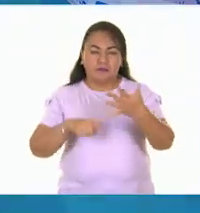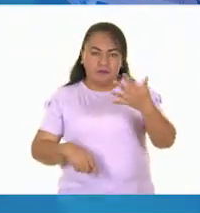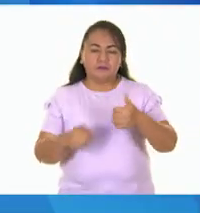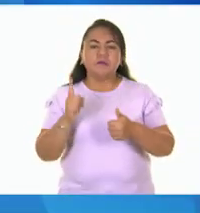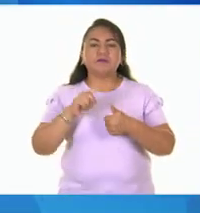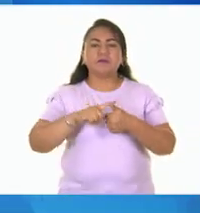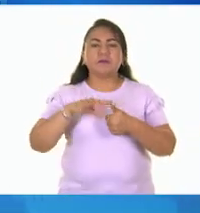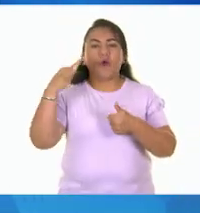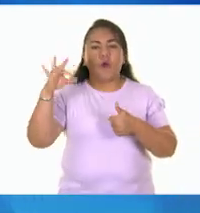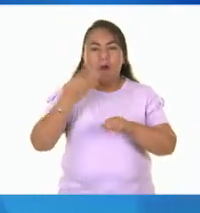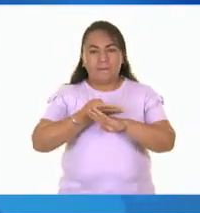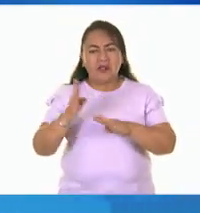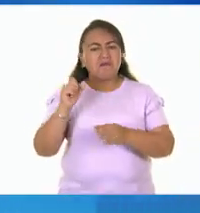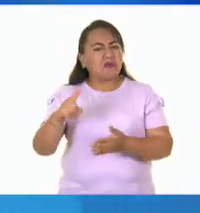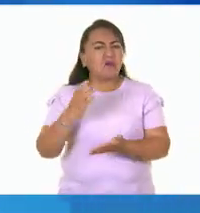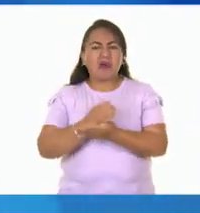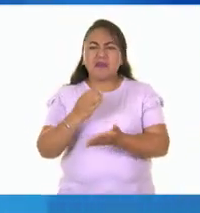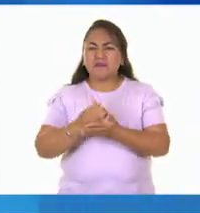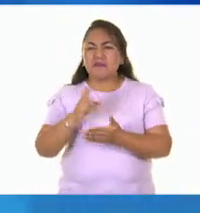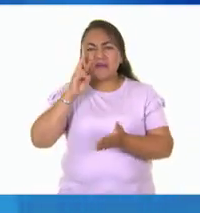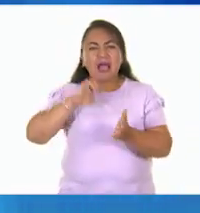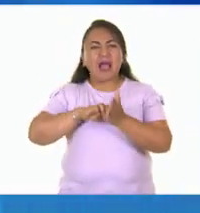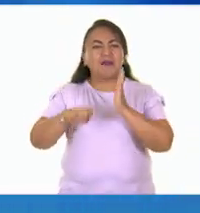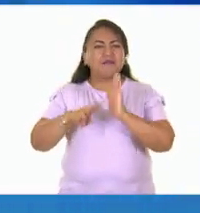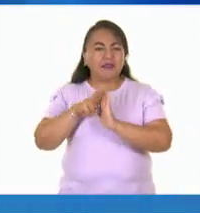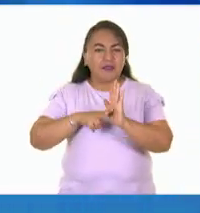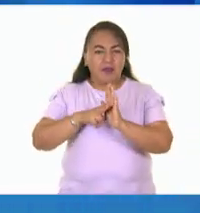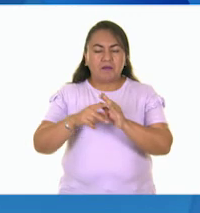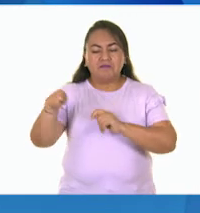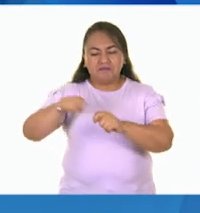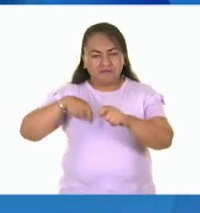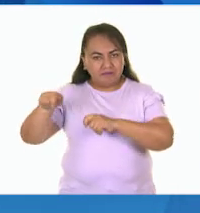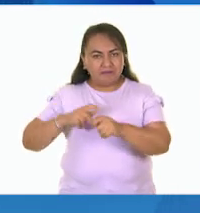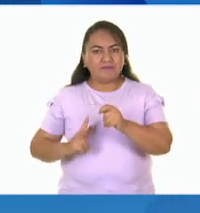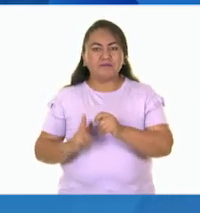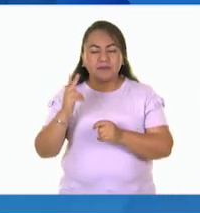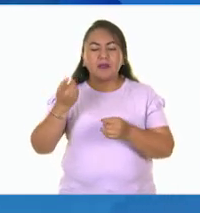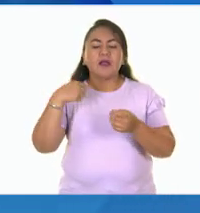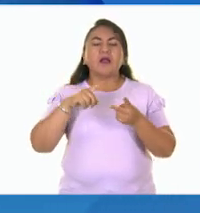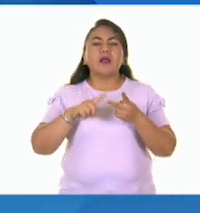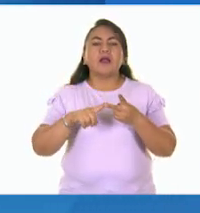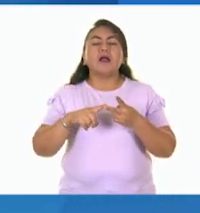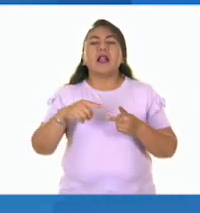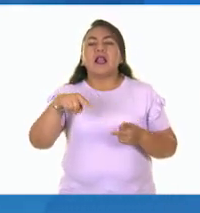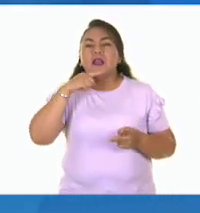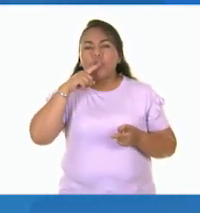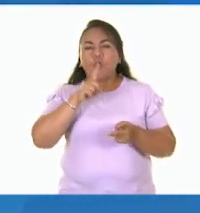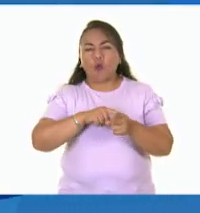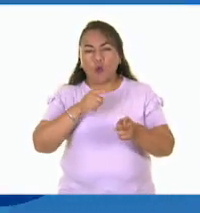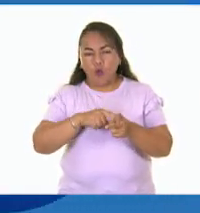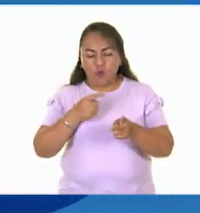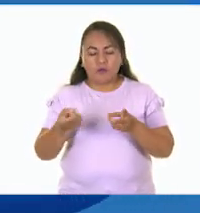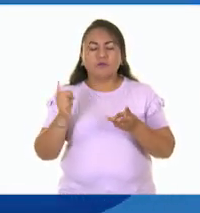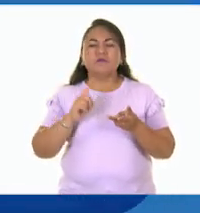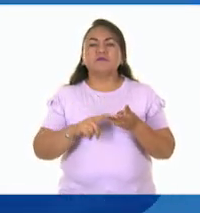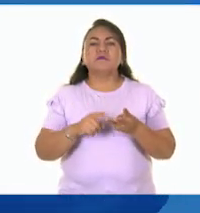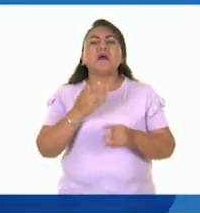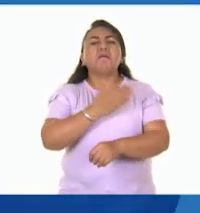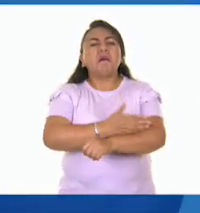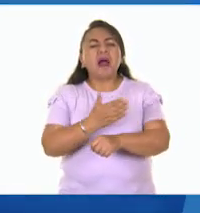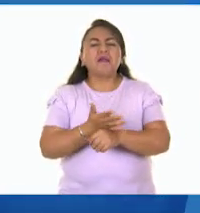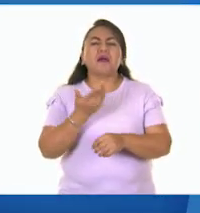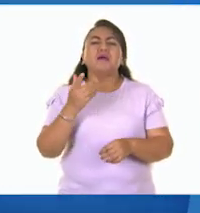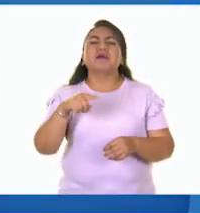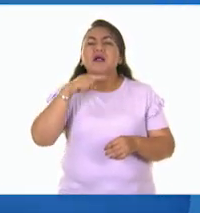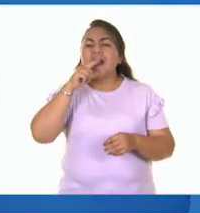hojas blancas de cuaderno, como vimos en el video, y también vamos a algunos lápices de colores, colores de madera,